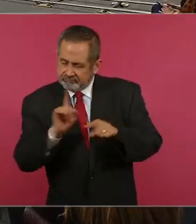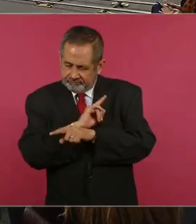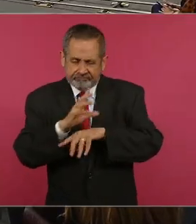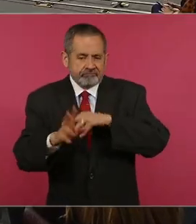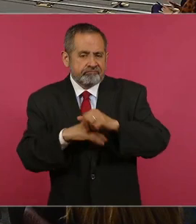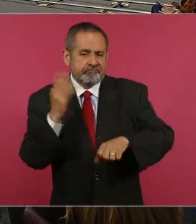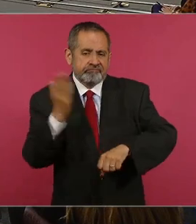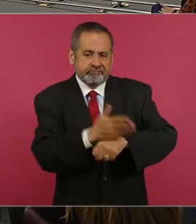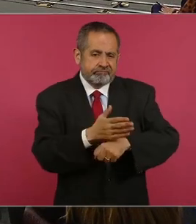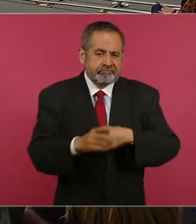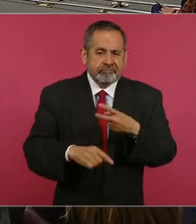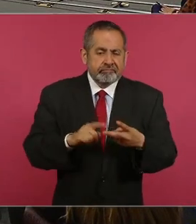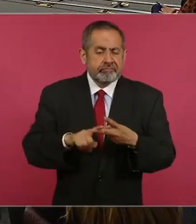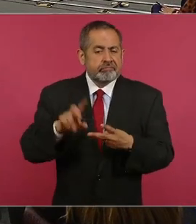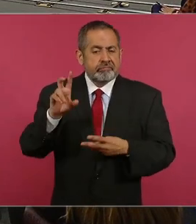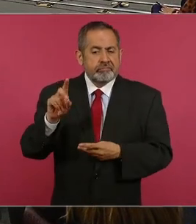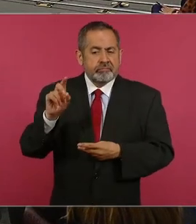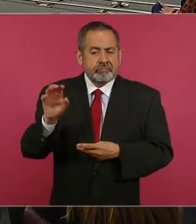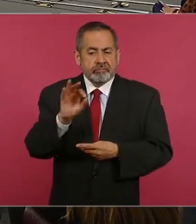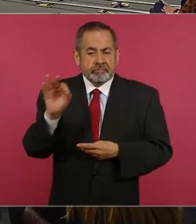Justicia, 30.